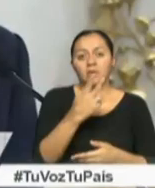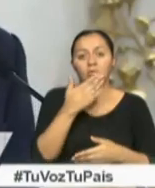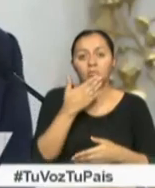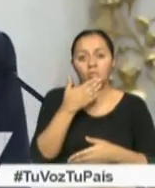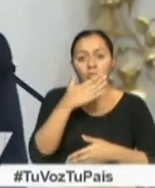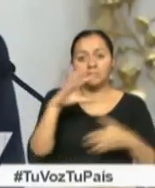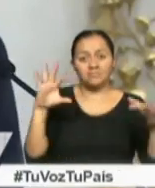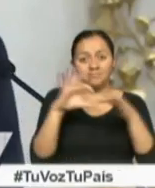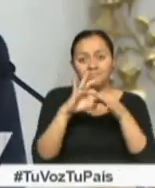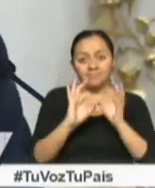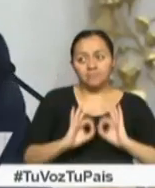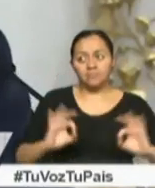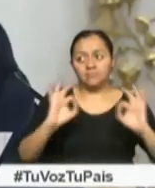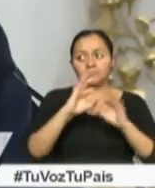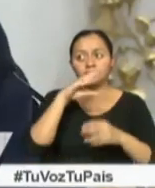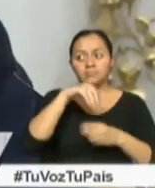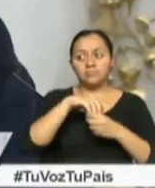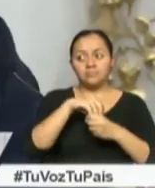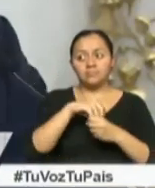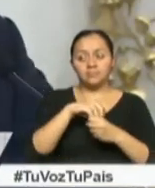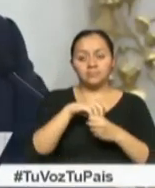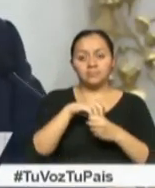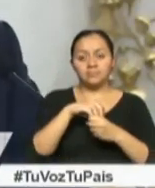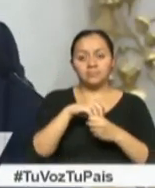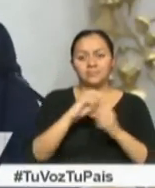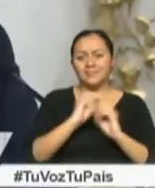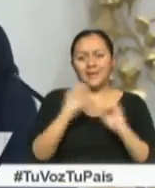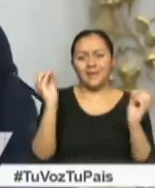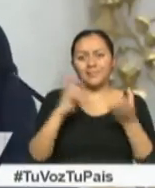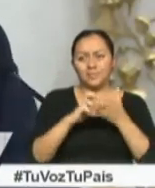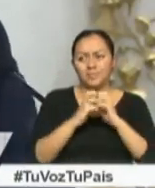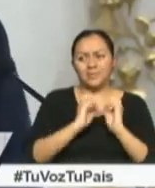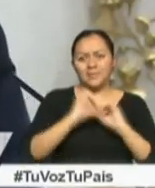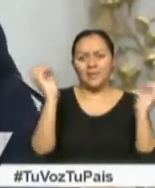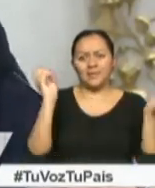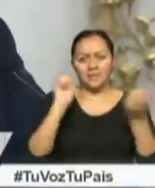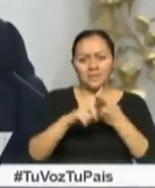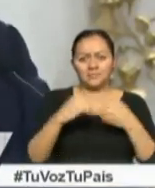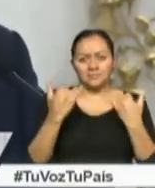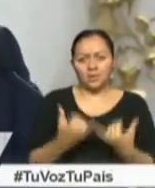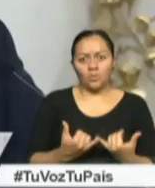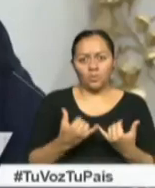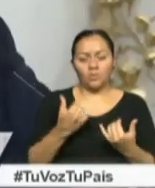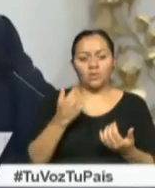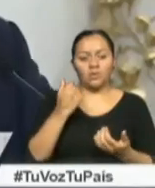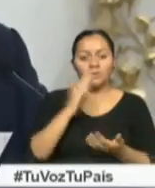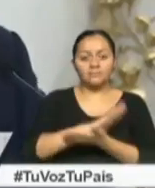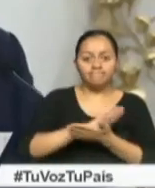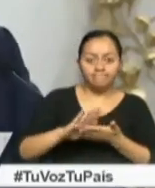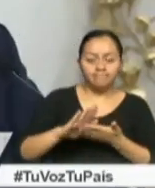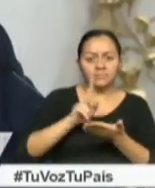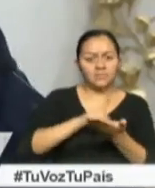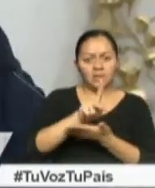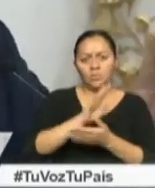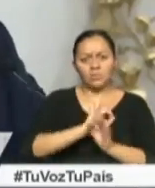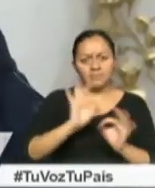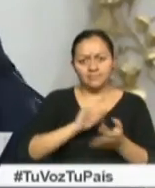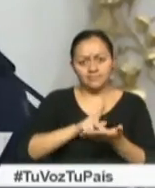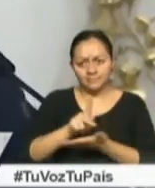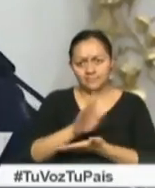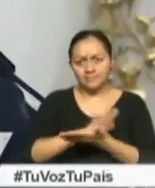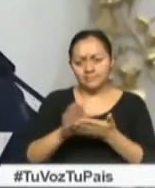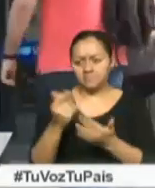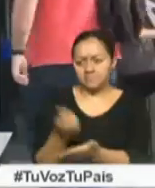consolidado Acá no sucedió Nada todavía No se condonó No se pagó No se